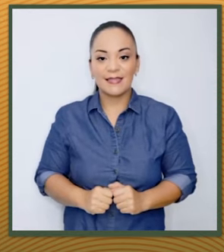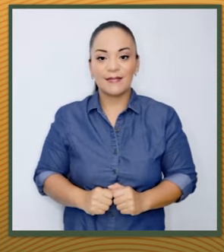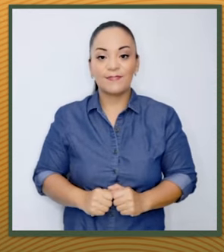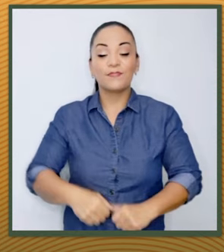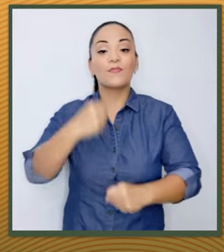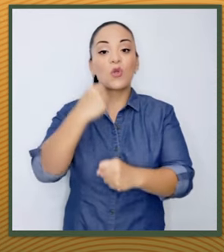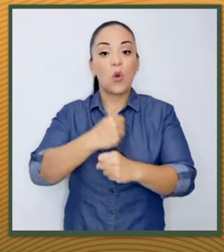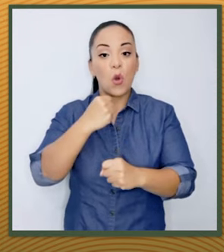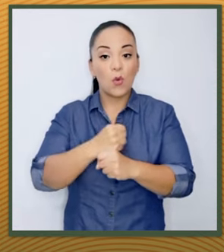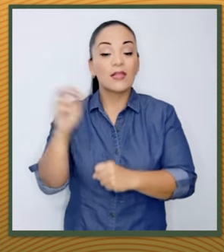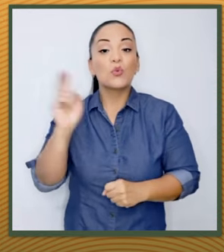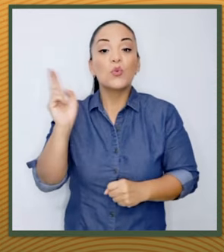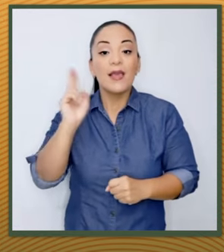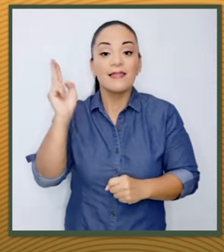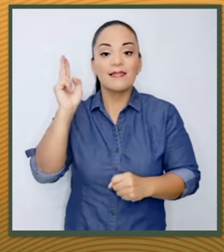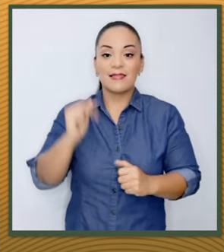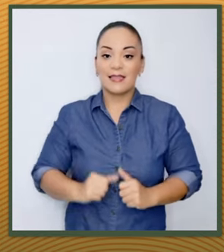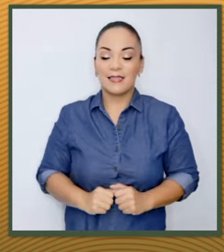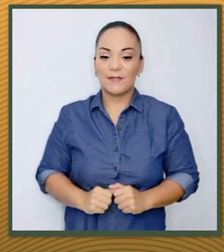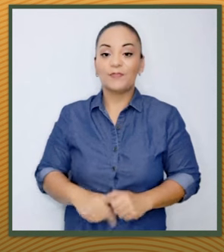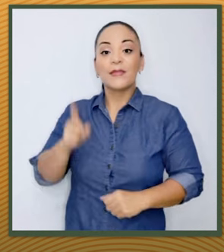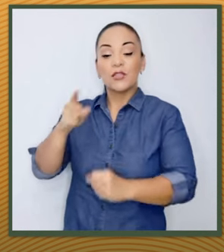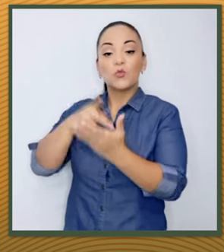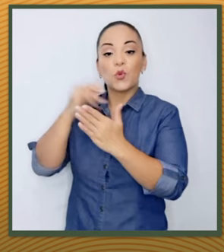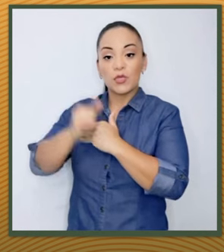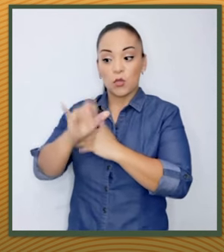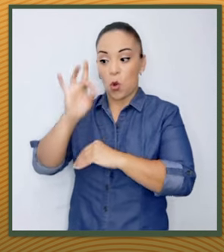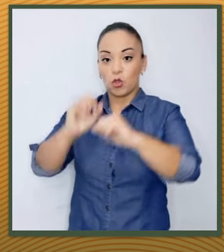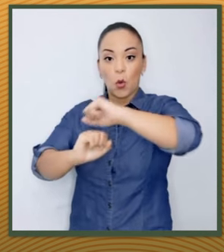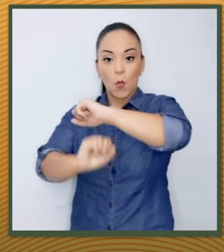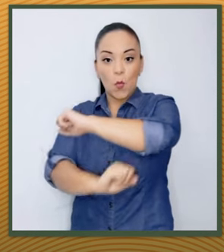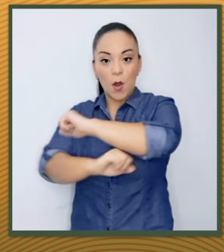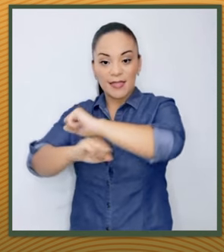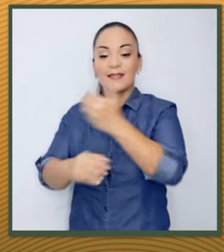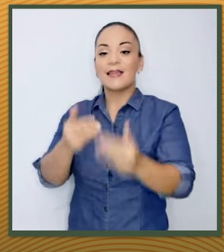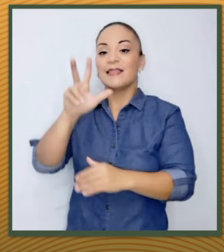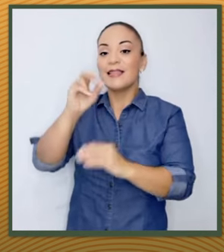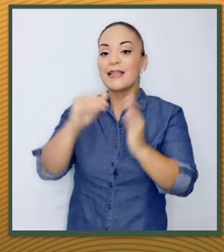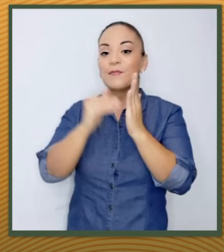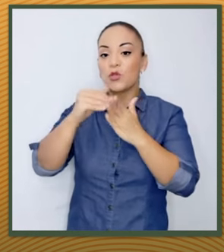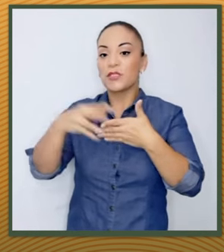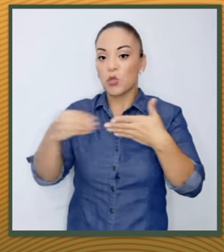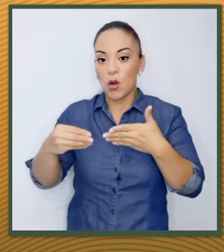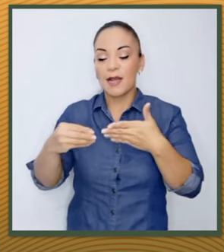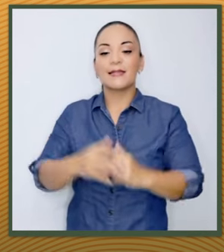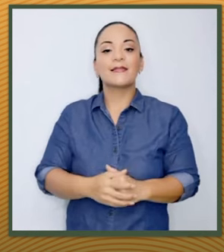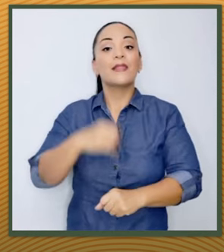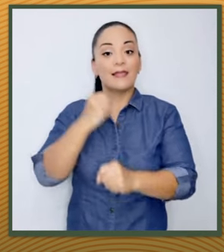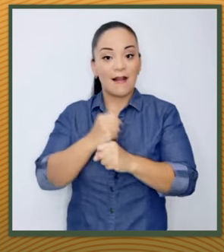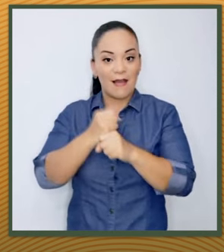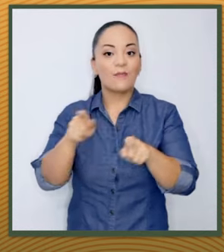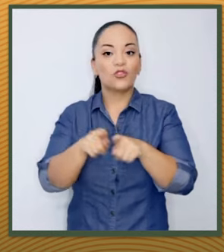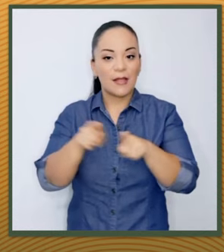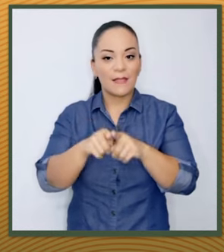en obras urgentes. Son obras en 8 puentes por casi 30 millones de dólares. Trabajaremos